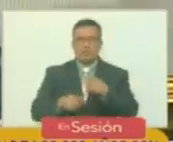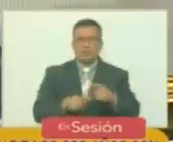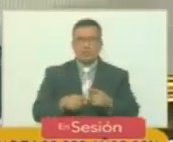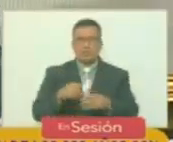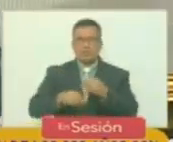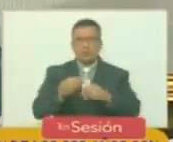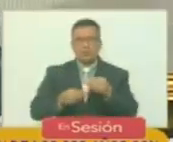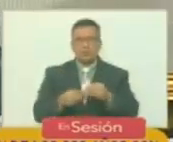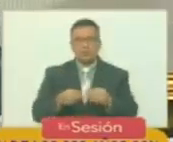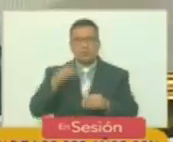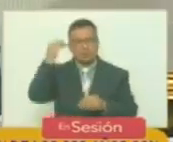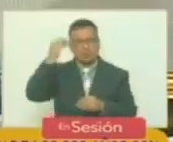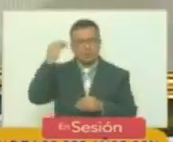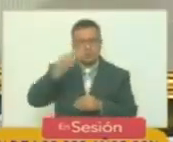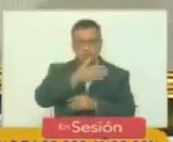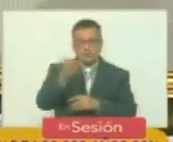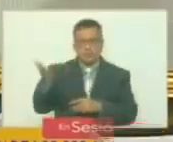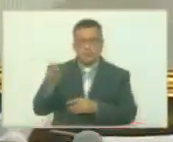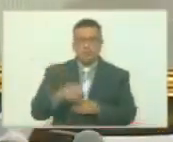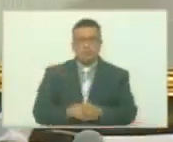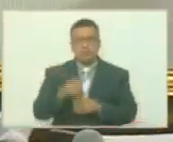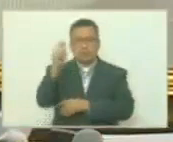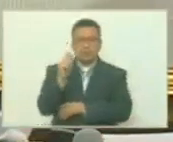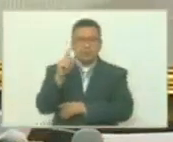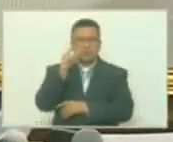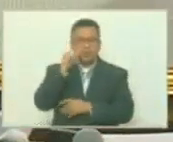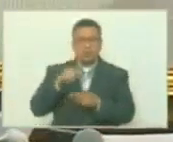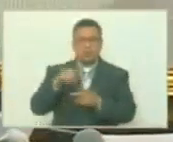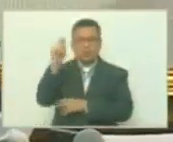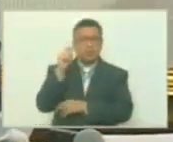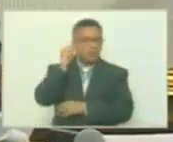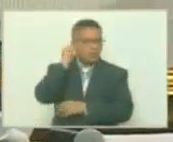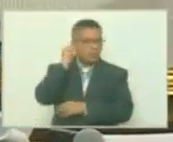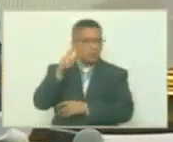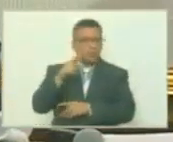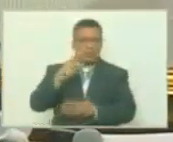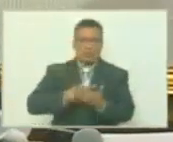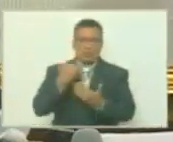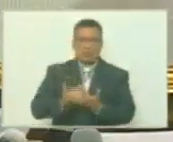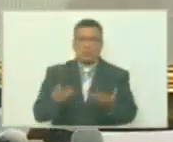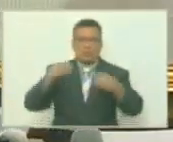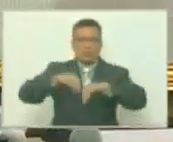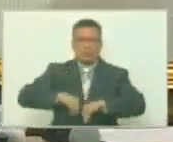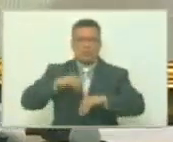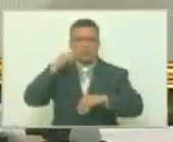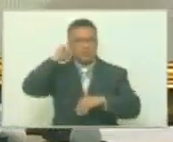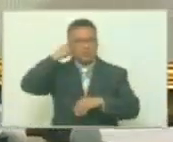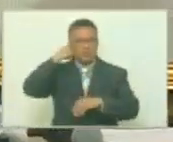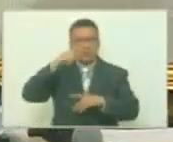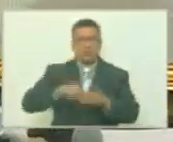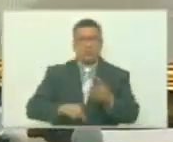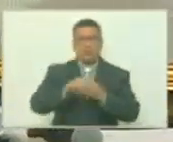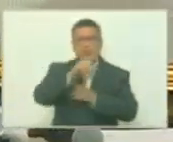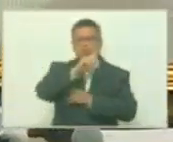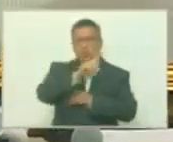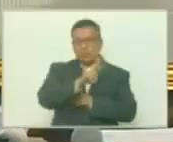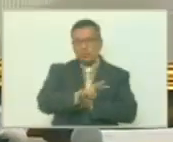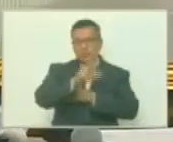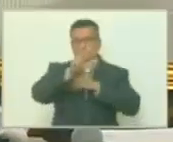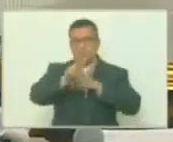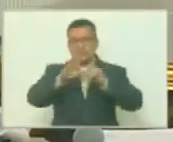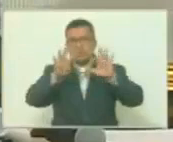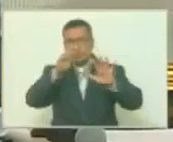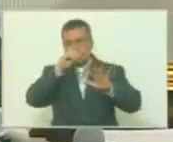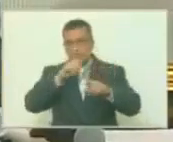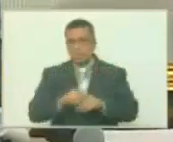someter en consideración de las diputadas y los diputados el proyecto de acuerdo en conmemoración de los 239 años